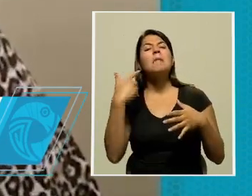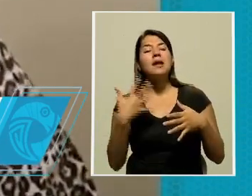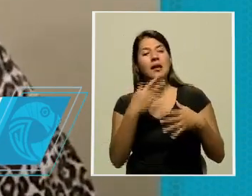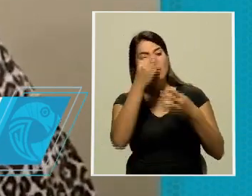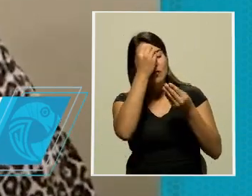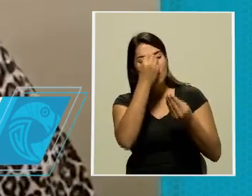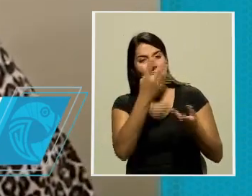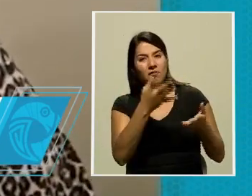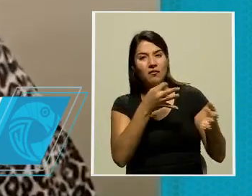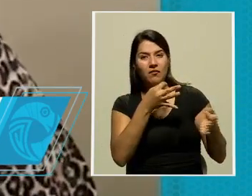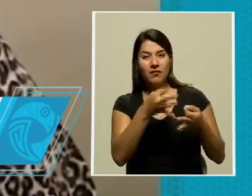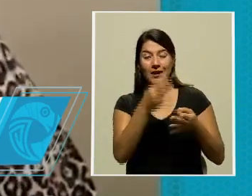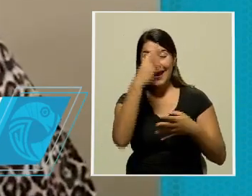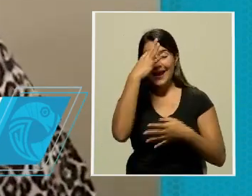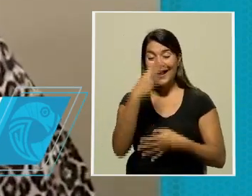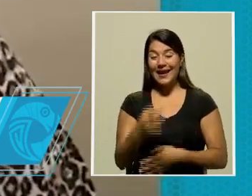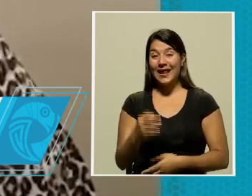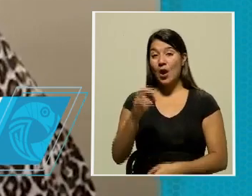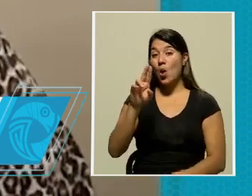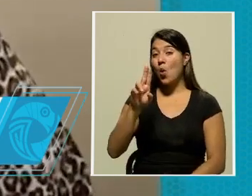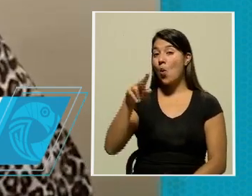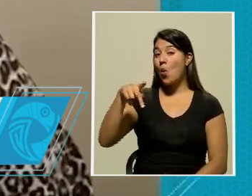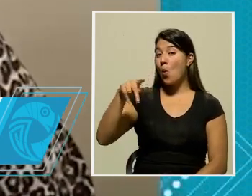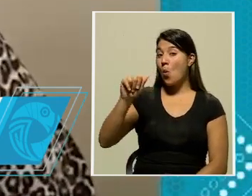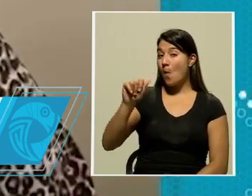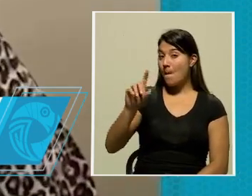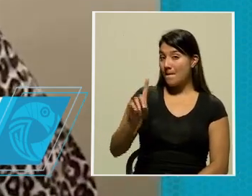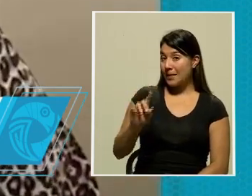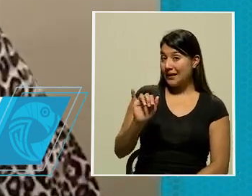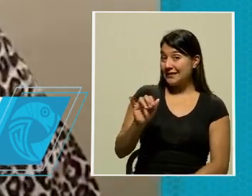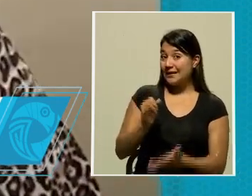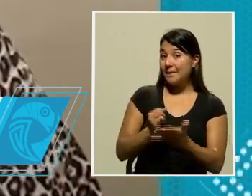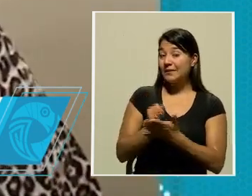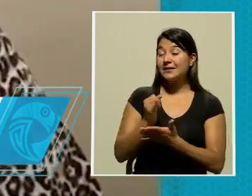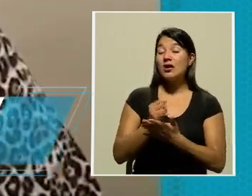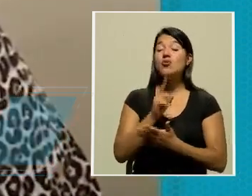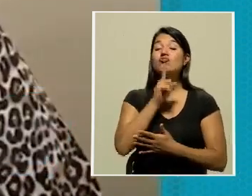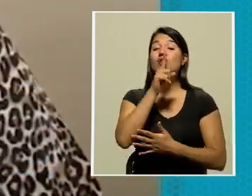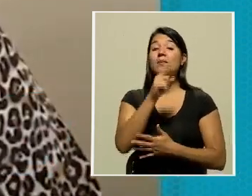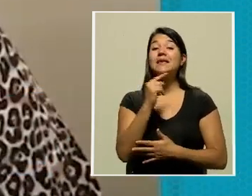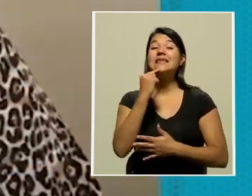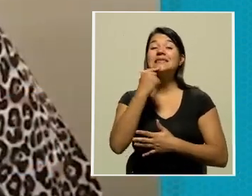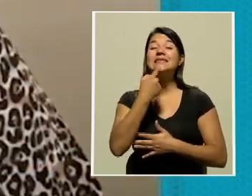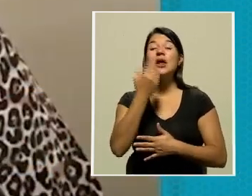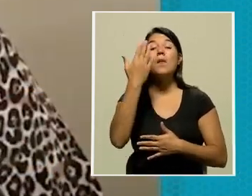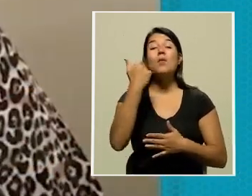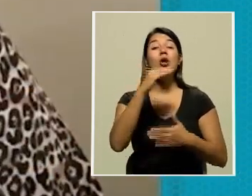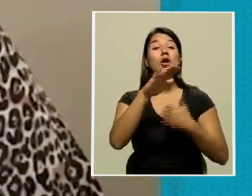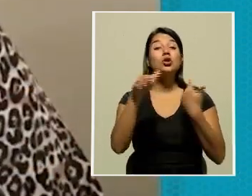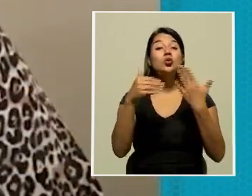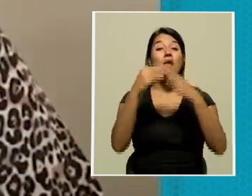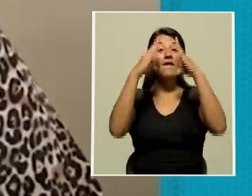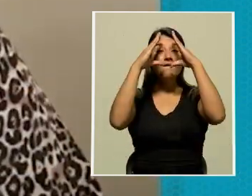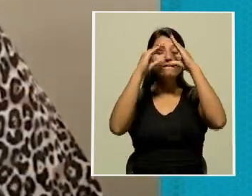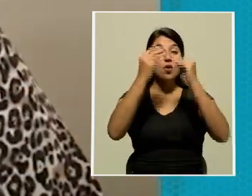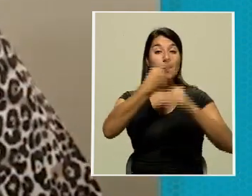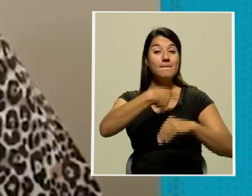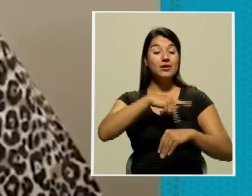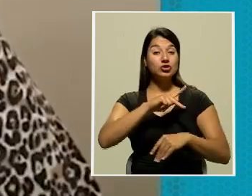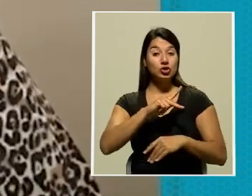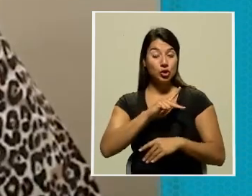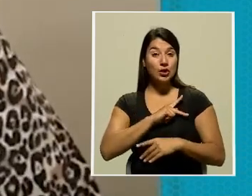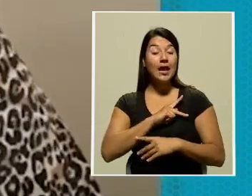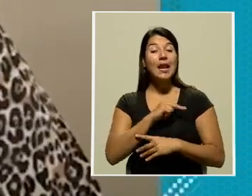es sumamente serio, ya que todos los datos personales de los costarricenses se han visto